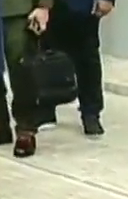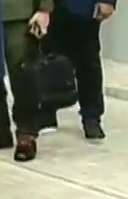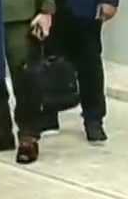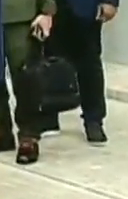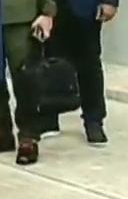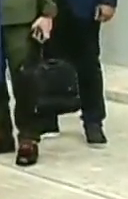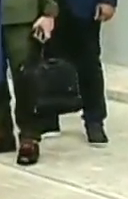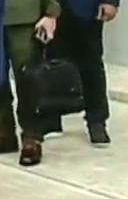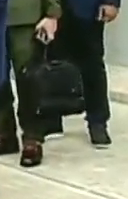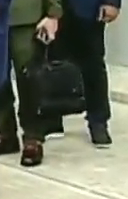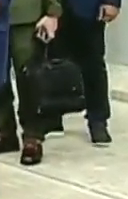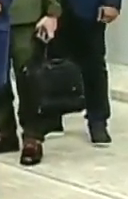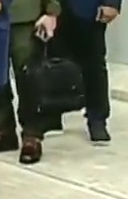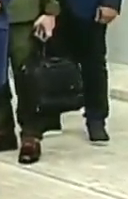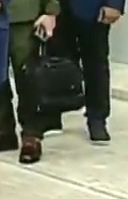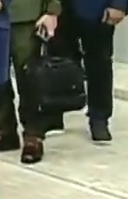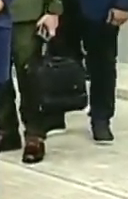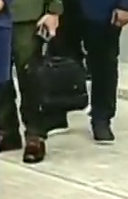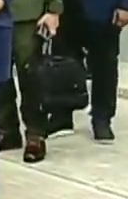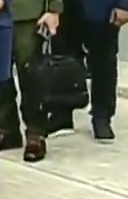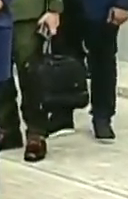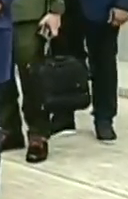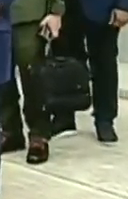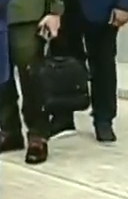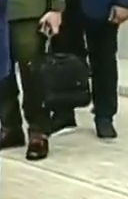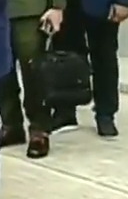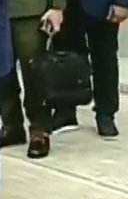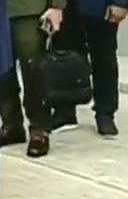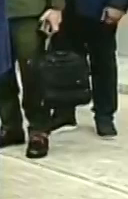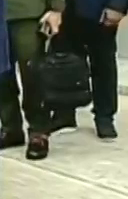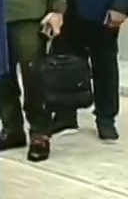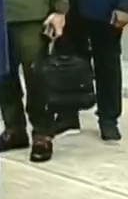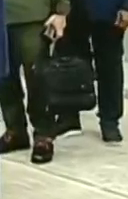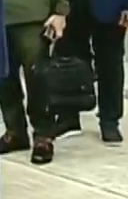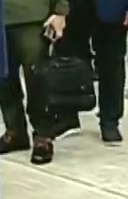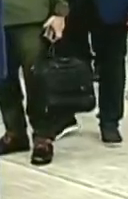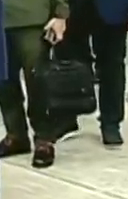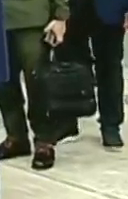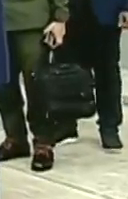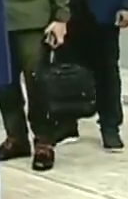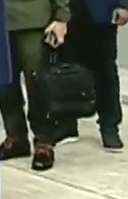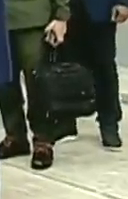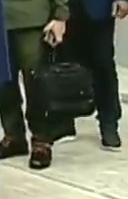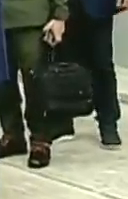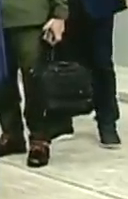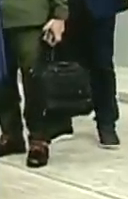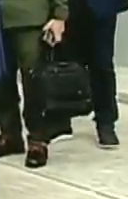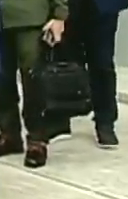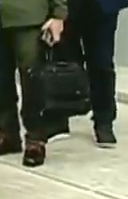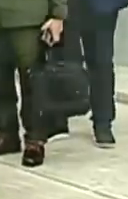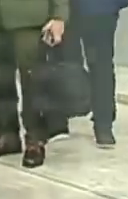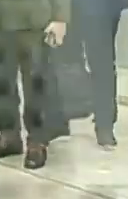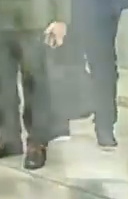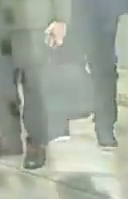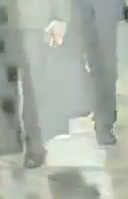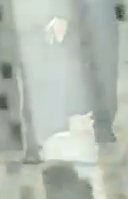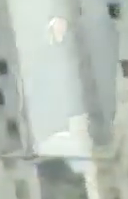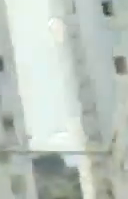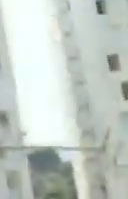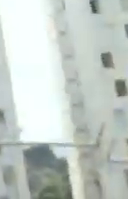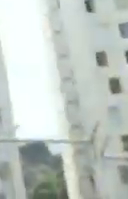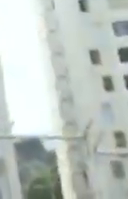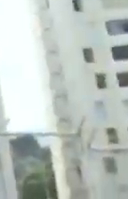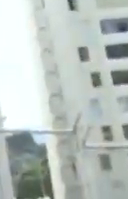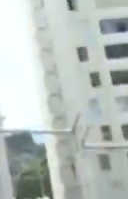de Venezuela, Nicolás Maduro Moros, a quien vemos en pantalla en este momento saludando al pueblo venezolano. Lo acompaña también la primera combatiente de la